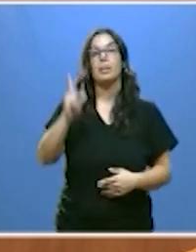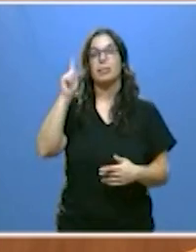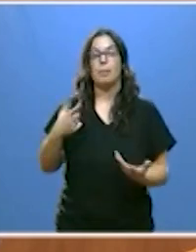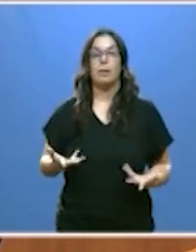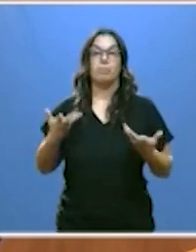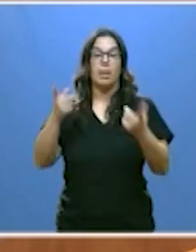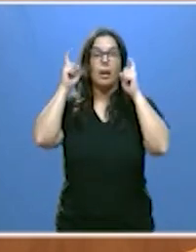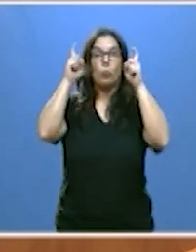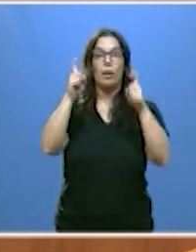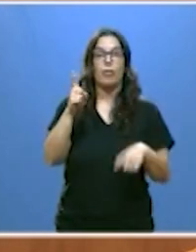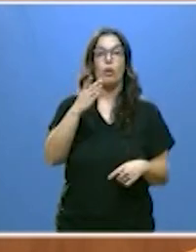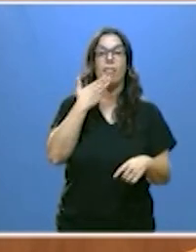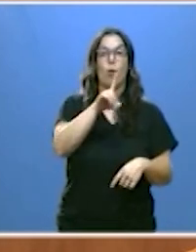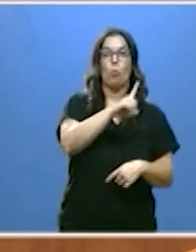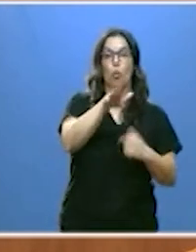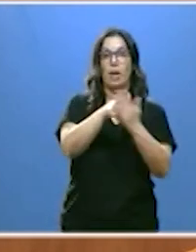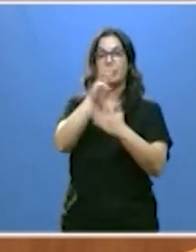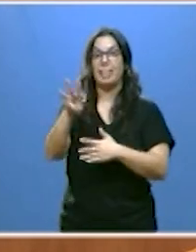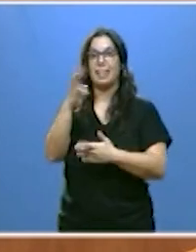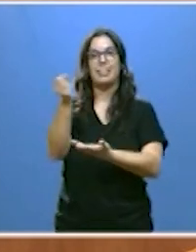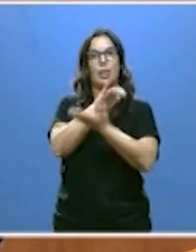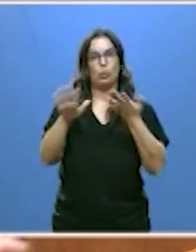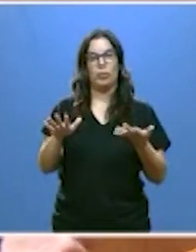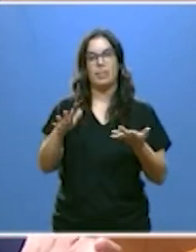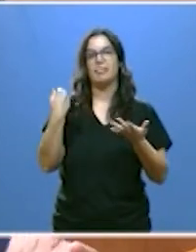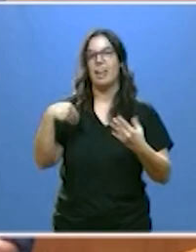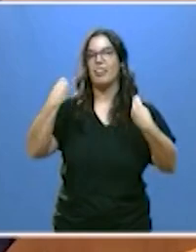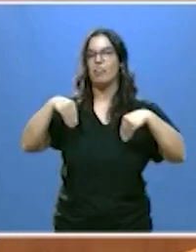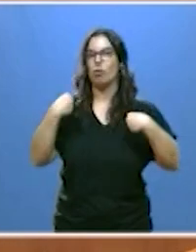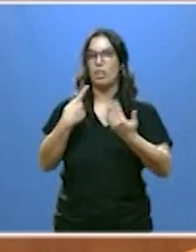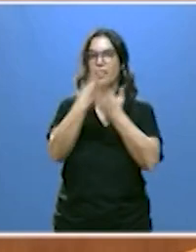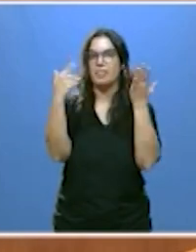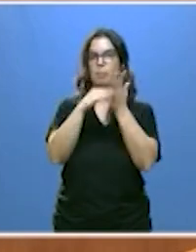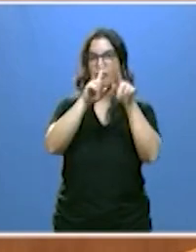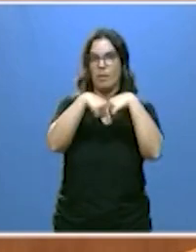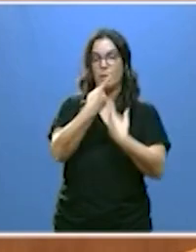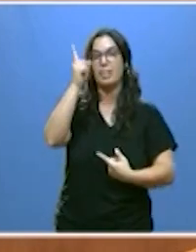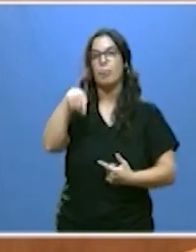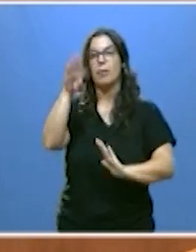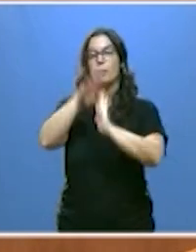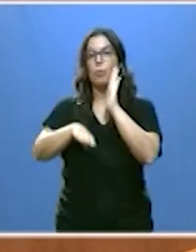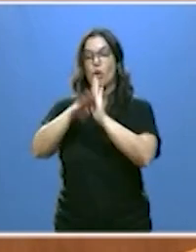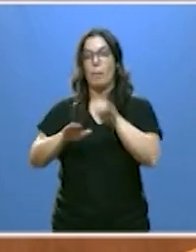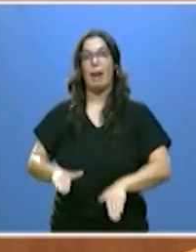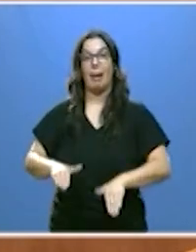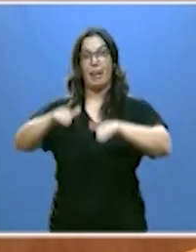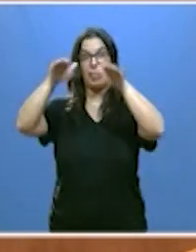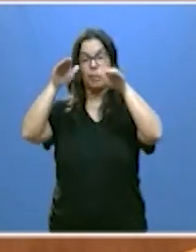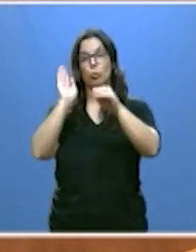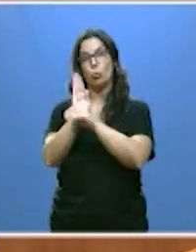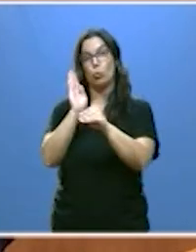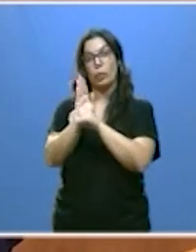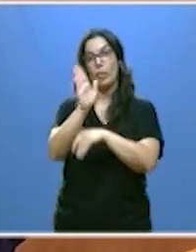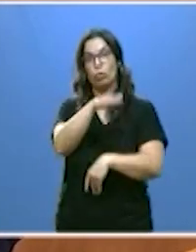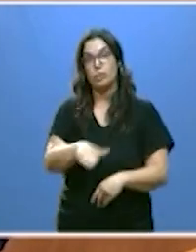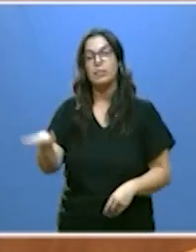la educación de 1 a 3 años de la que disfrutan 16.000 familias hemos hecho gratuito el programa Crecemos de cuidado de los